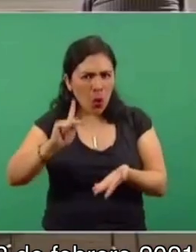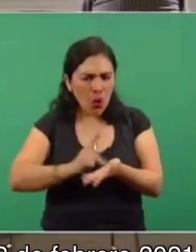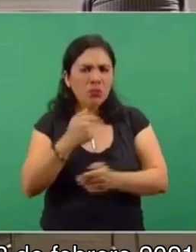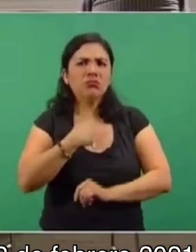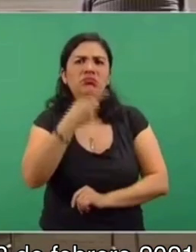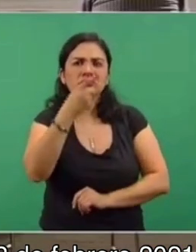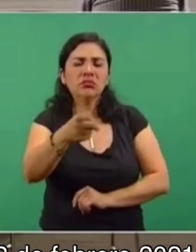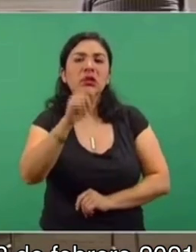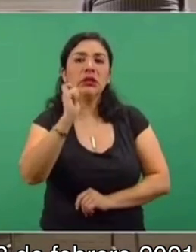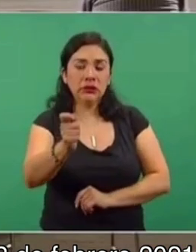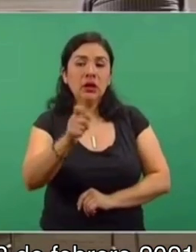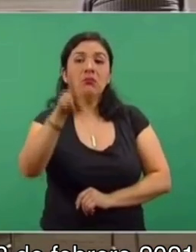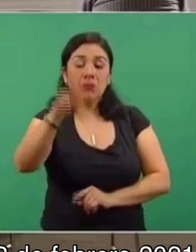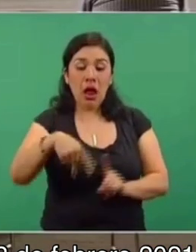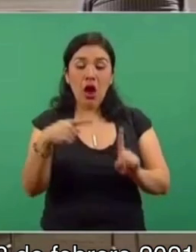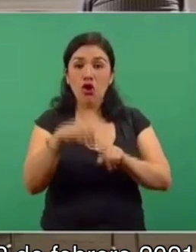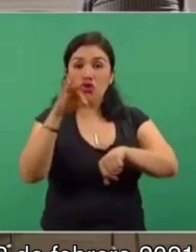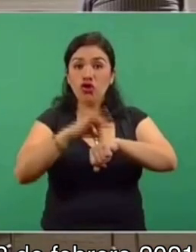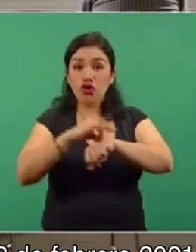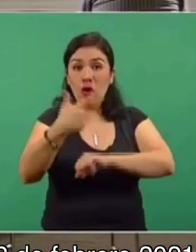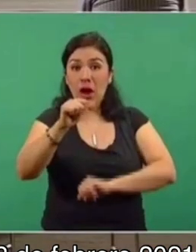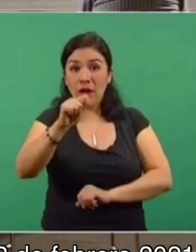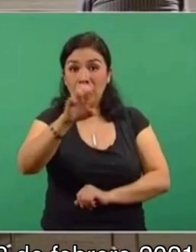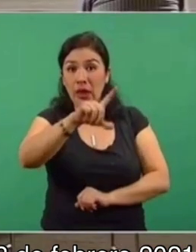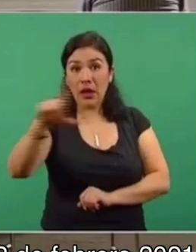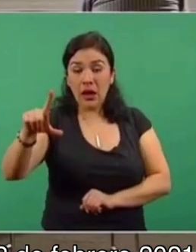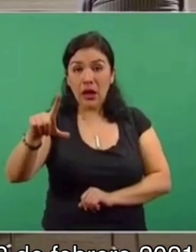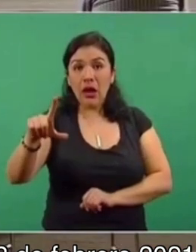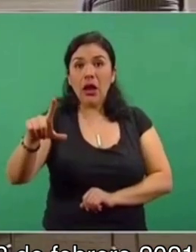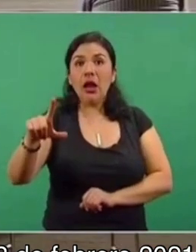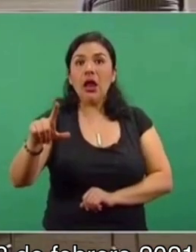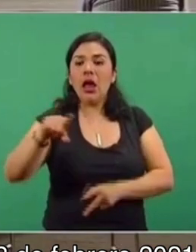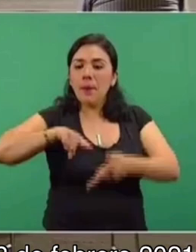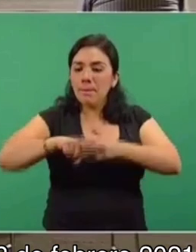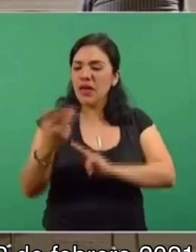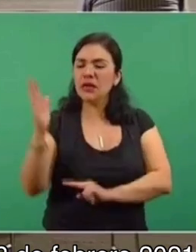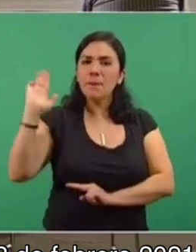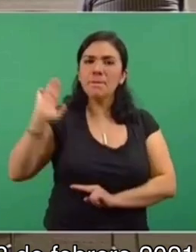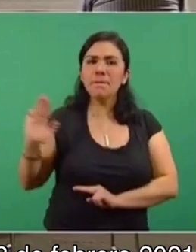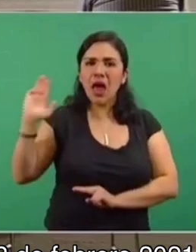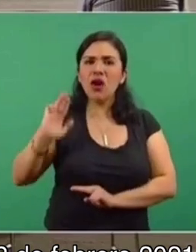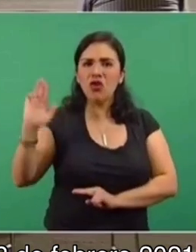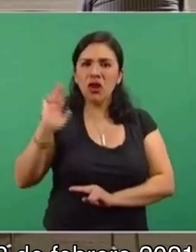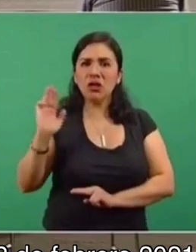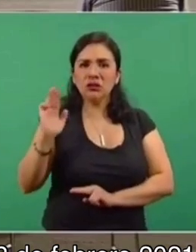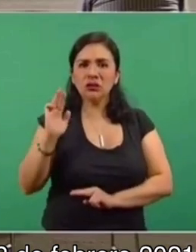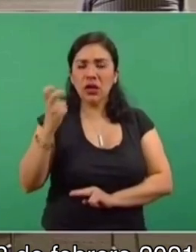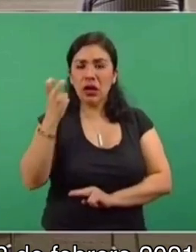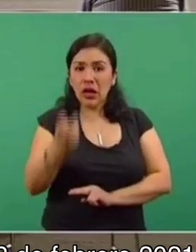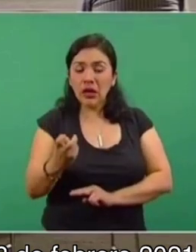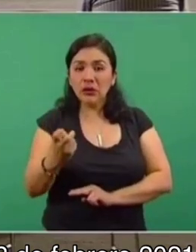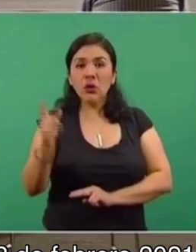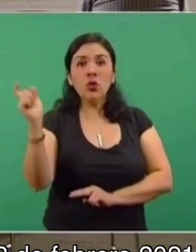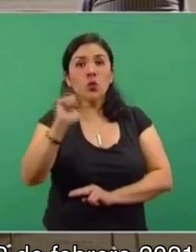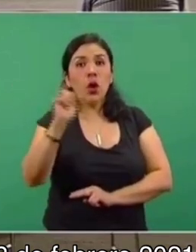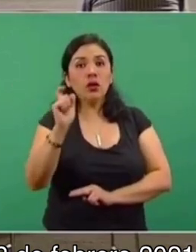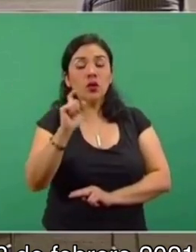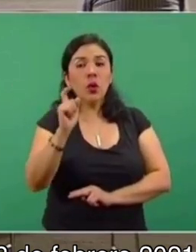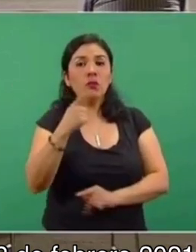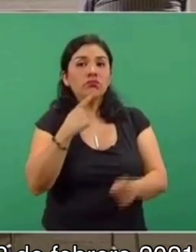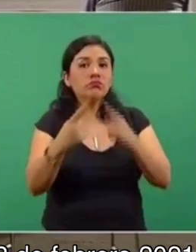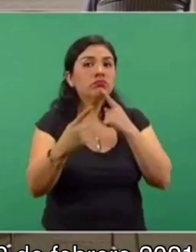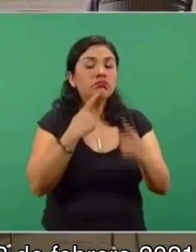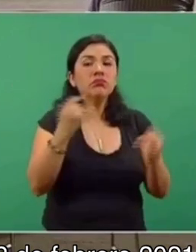insistir, el doctor López-Gatell desde el miércoles pasado, en este sentido, cuando se conversó